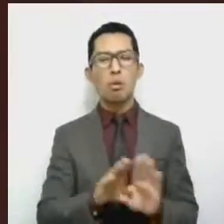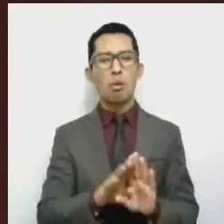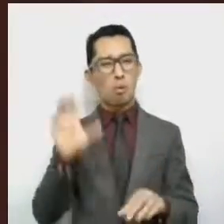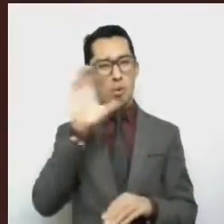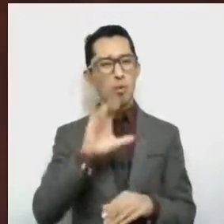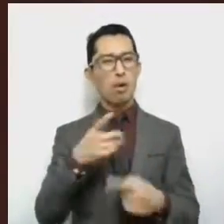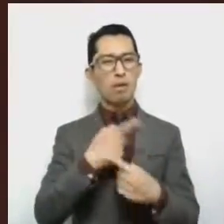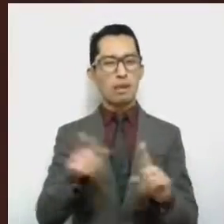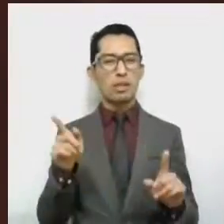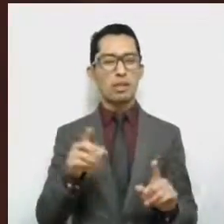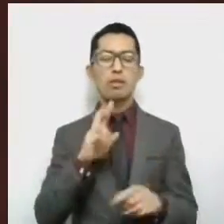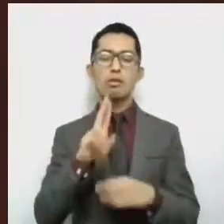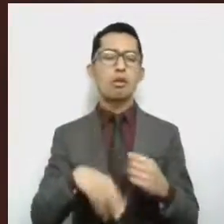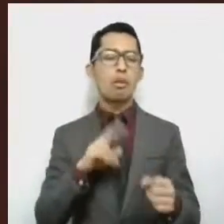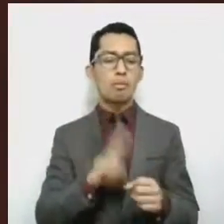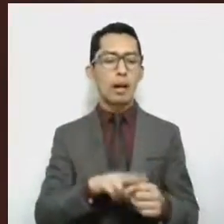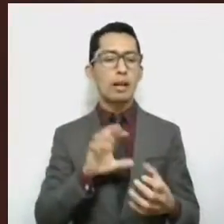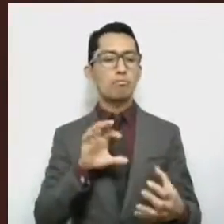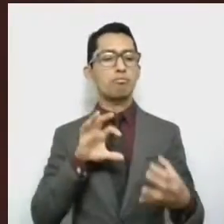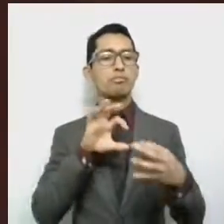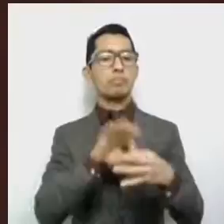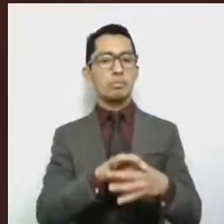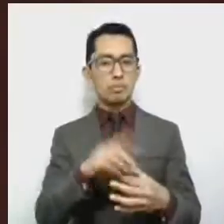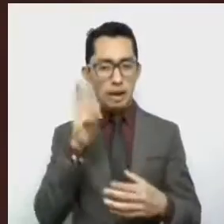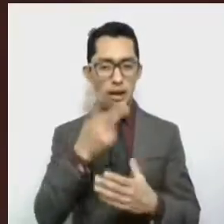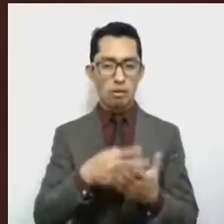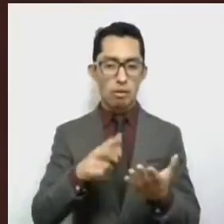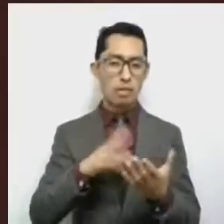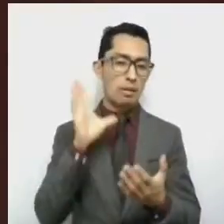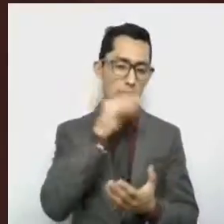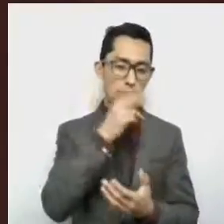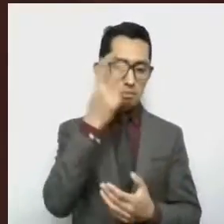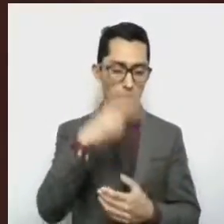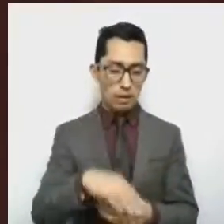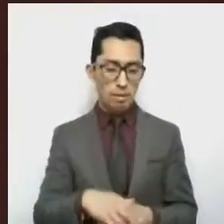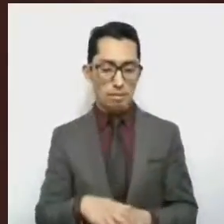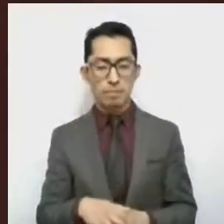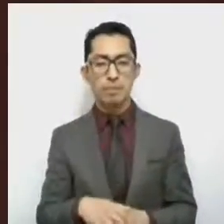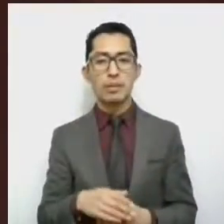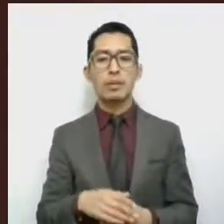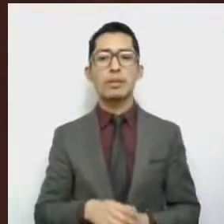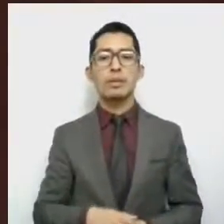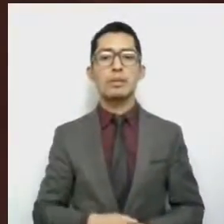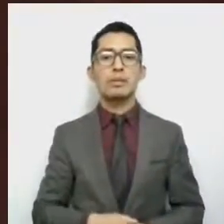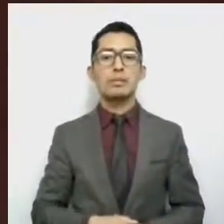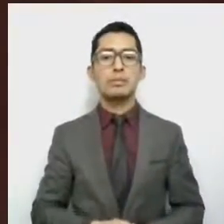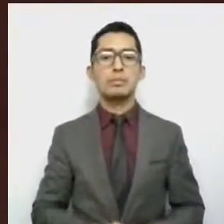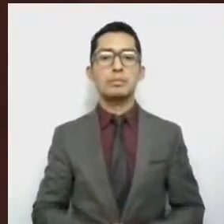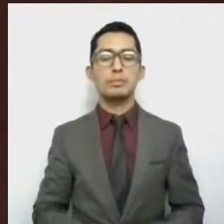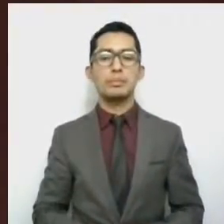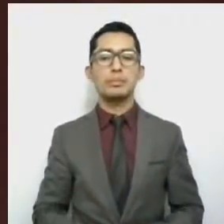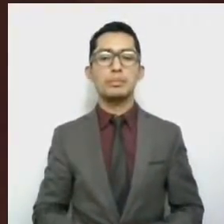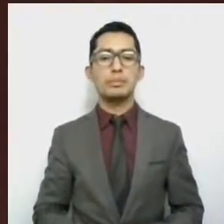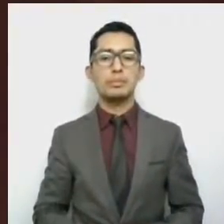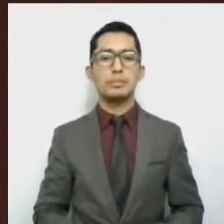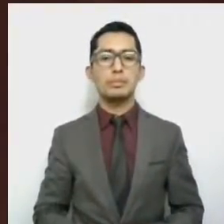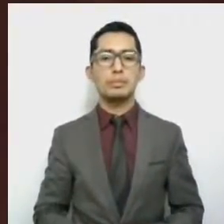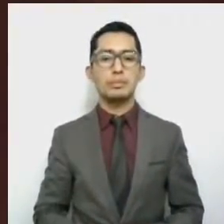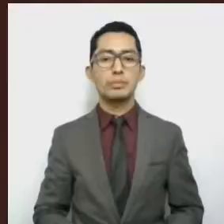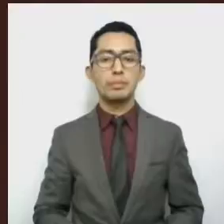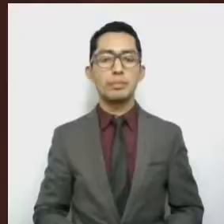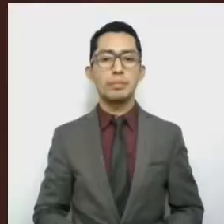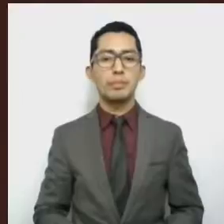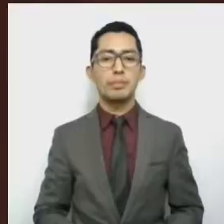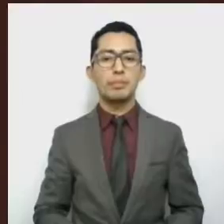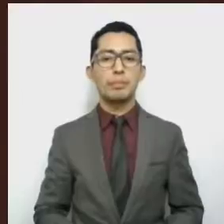y, naturalmente, el mestizaje. En este orden de ideas, resulta claro que no se puede hablar de homogeneidad de afromexicanos